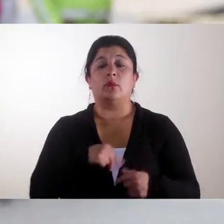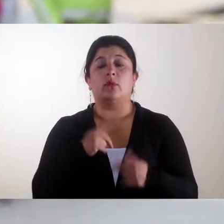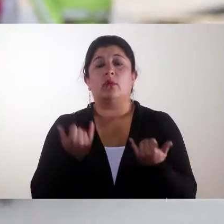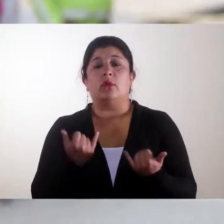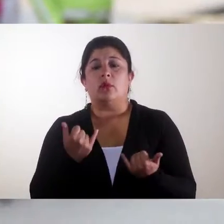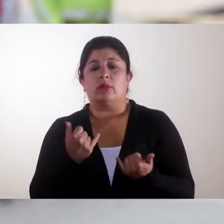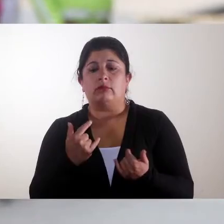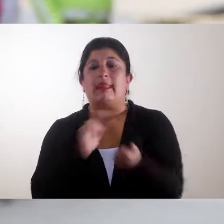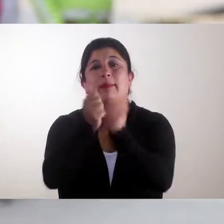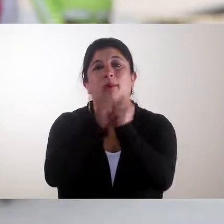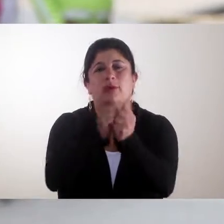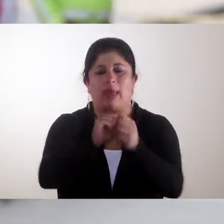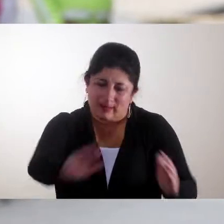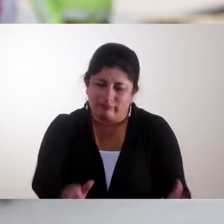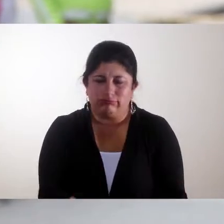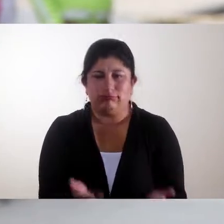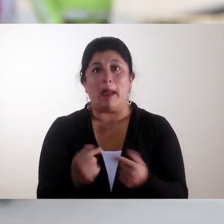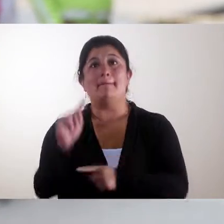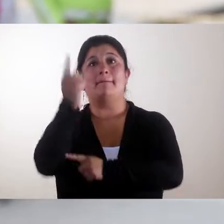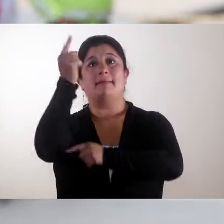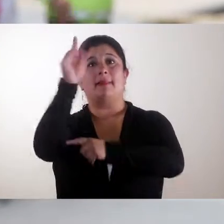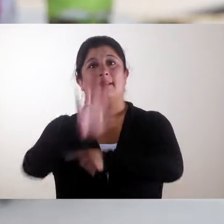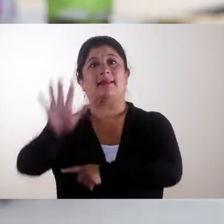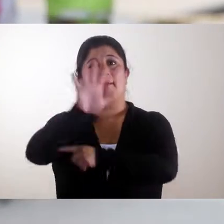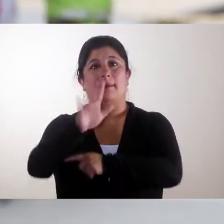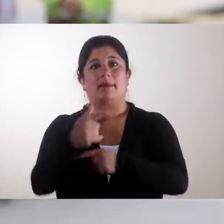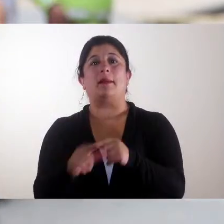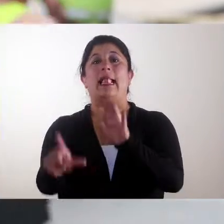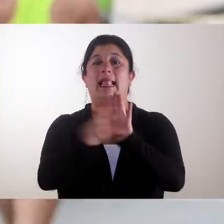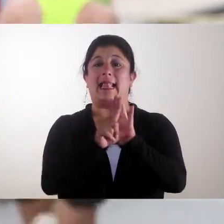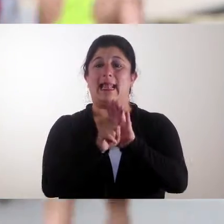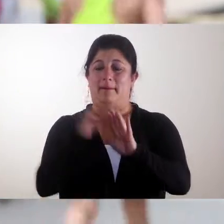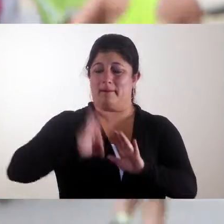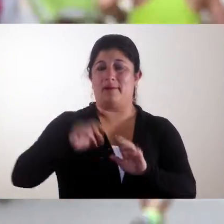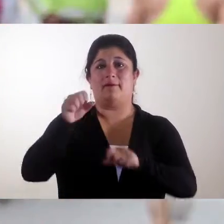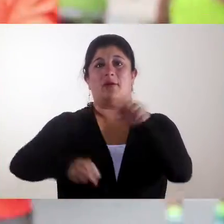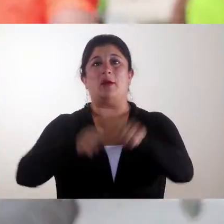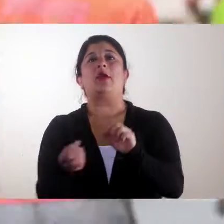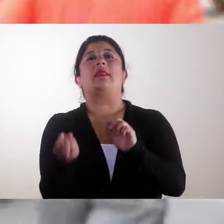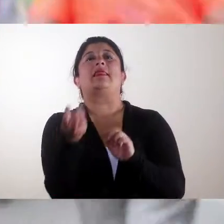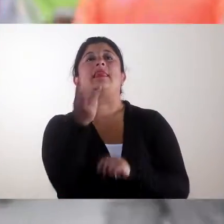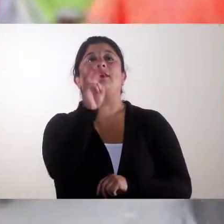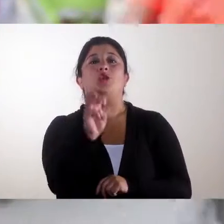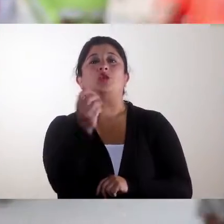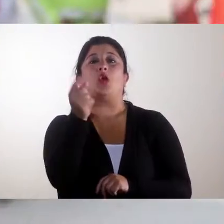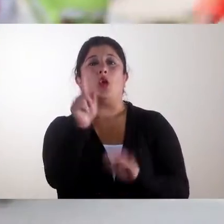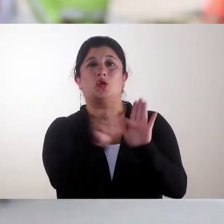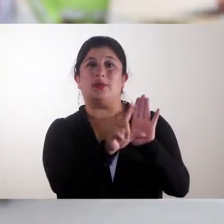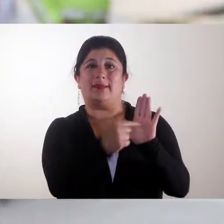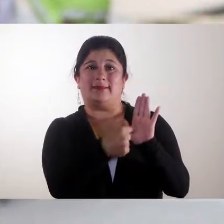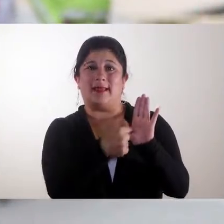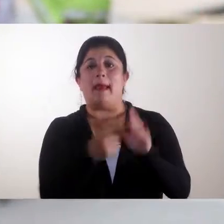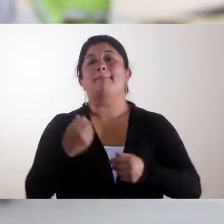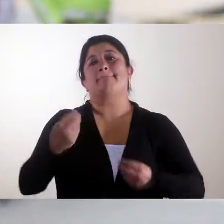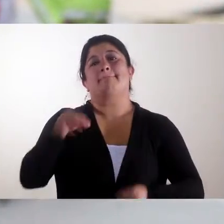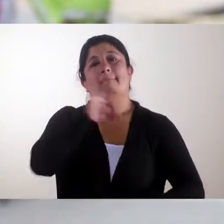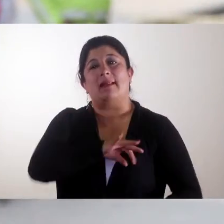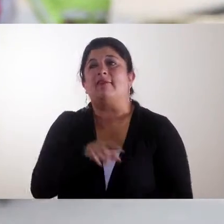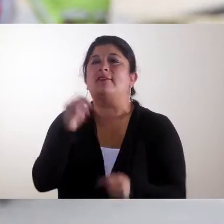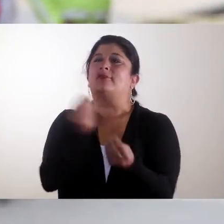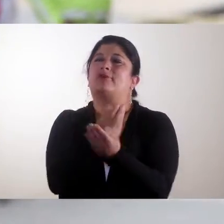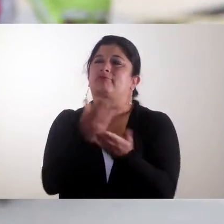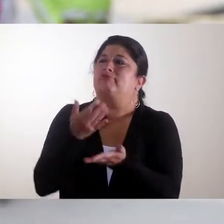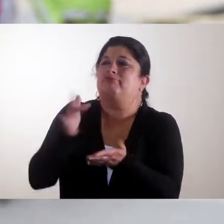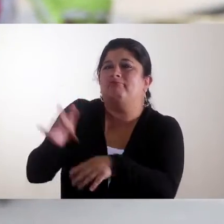Estamos recuperando el deporte en Nariño. Somos el primer departamento en implementar la ley Provisi, la 18-11. Beneficios, incentivos para quienes lleguen